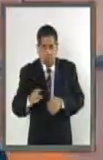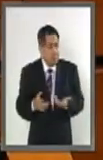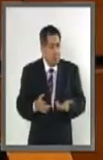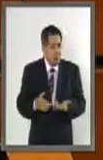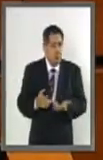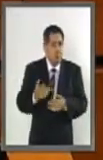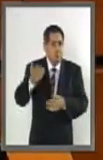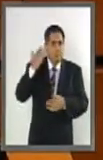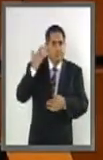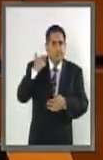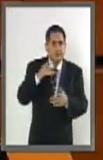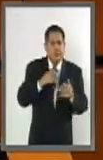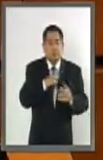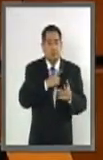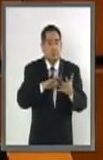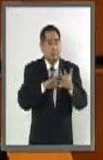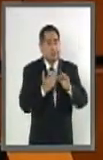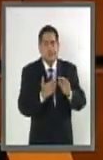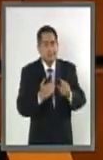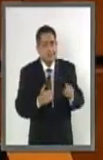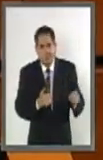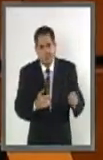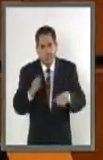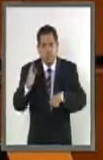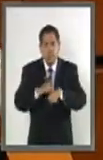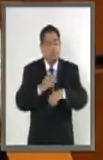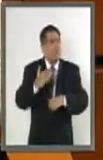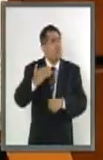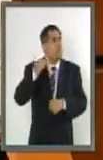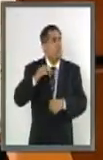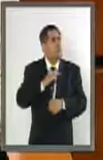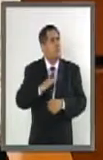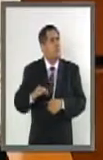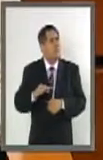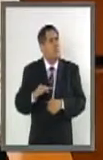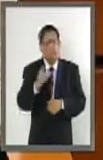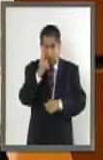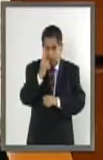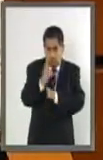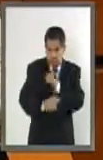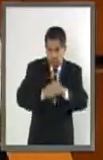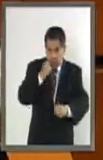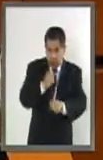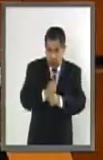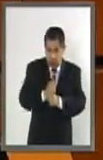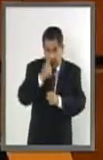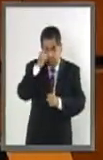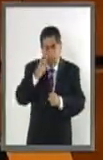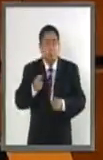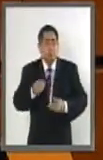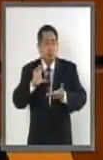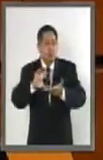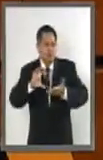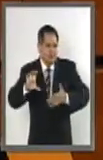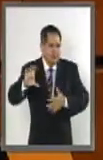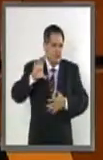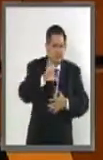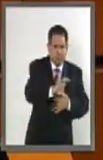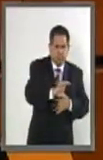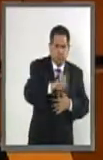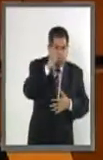debieron haberse afectado ninguno, dado que hace más de un año se destinó una